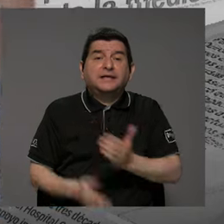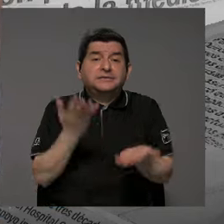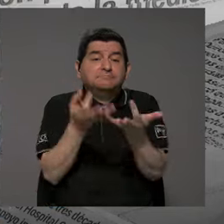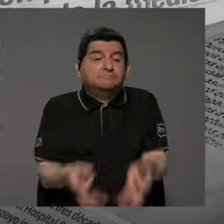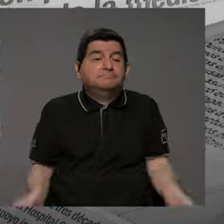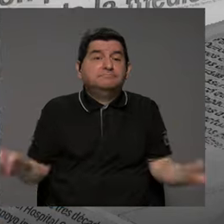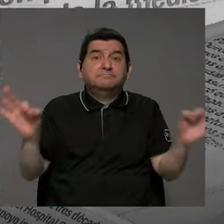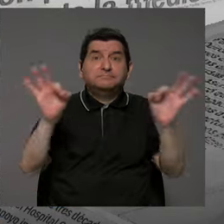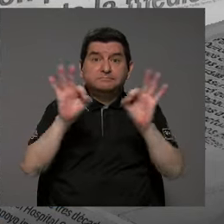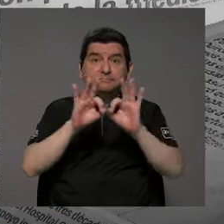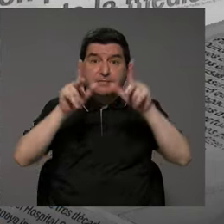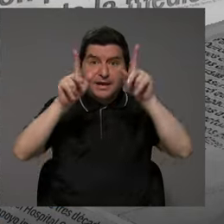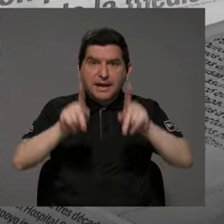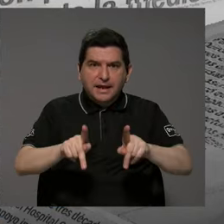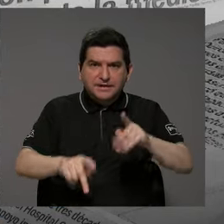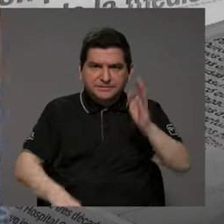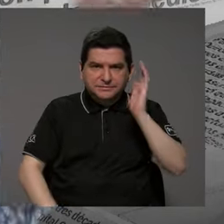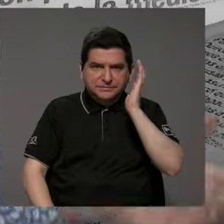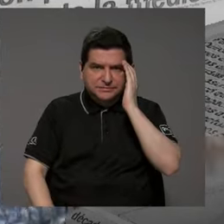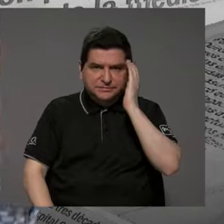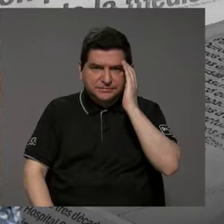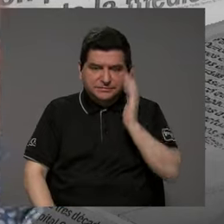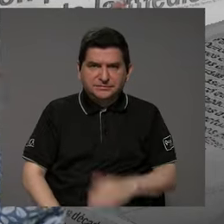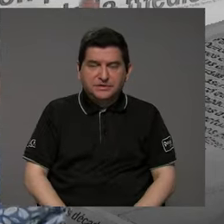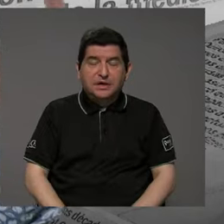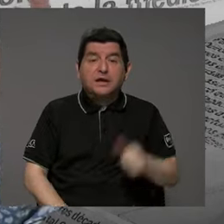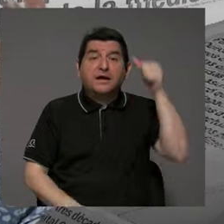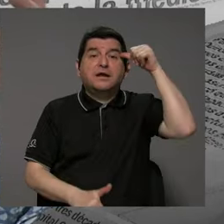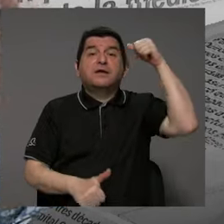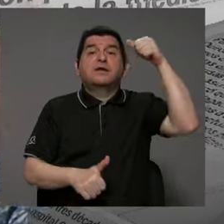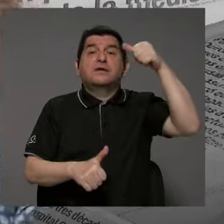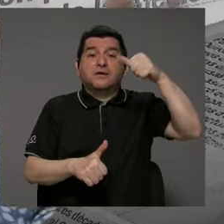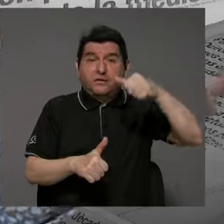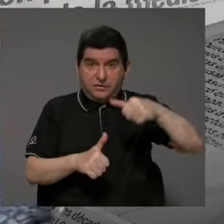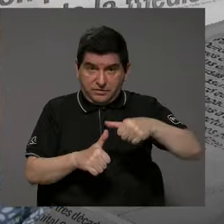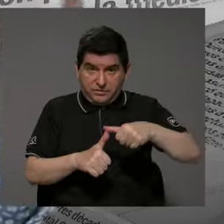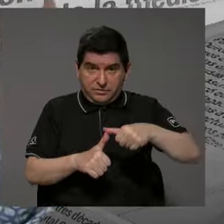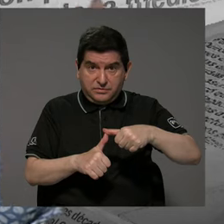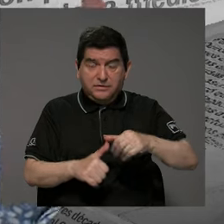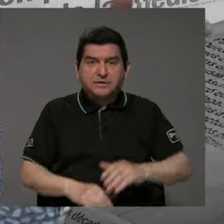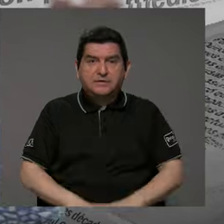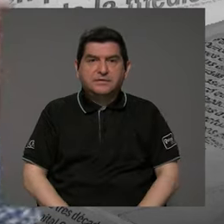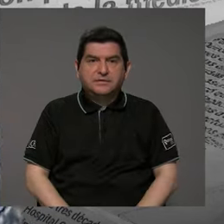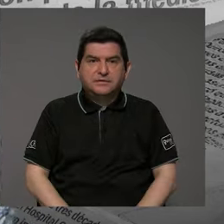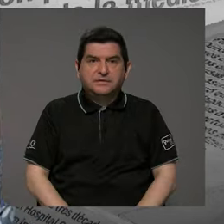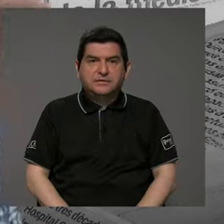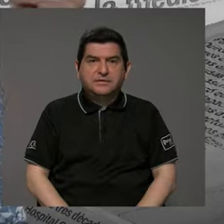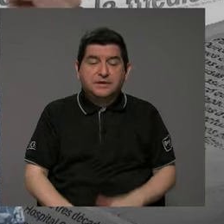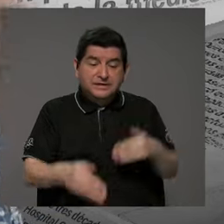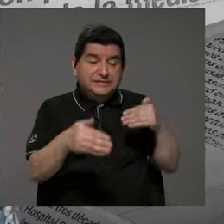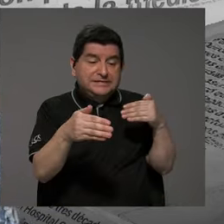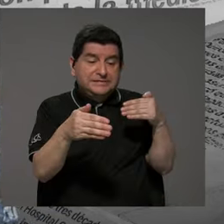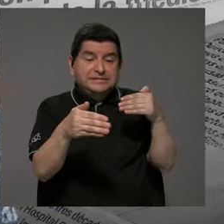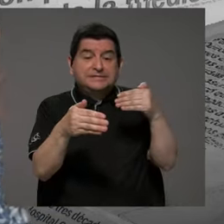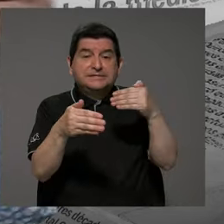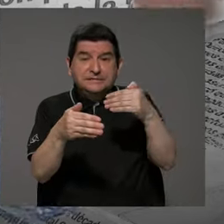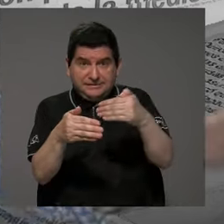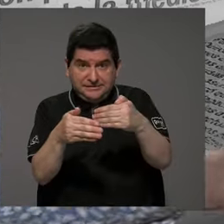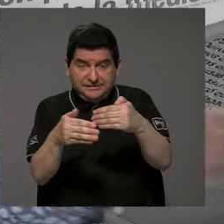importantes que el público tenga en cuenta, más tomando de cara que